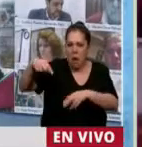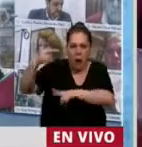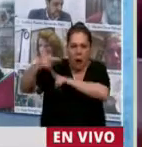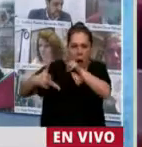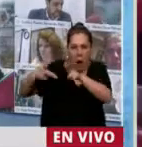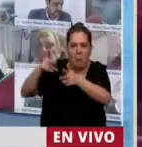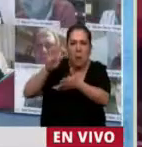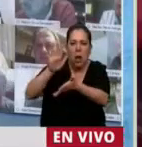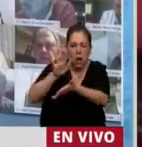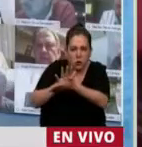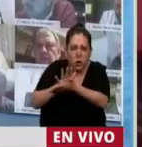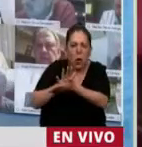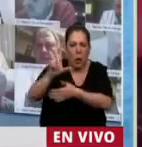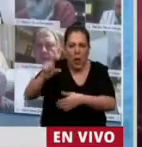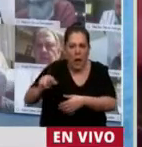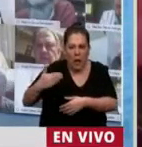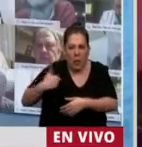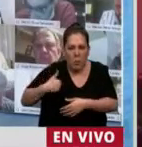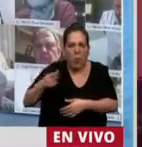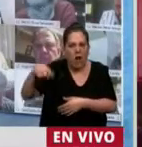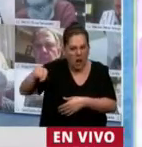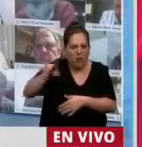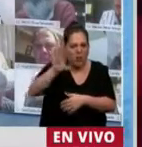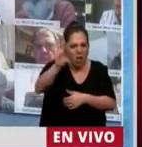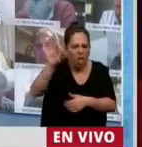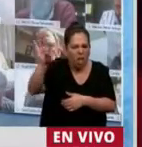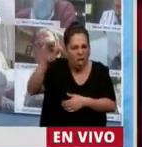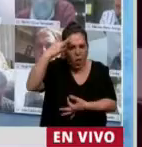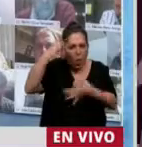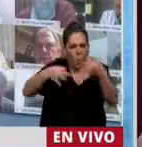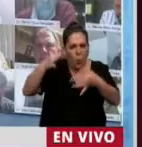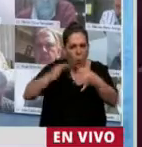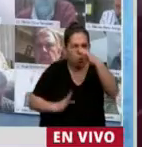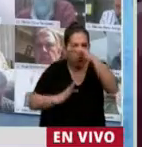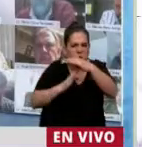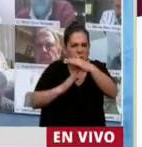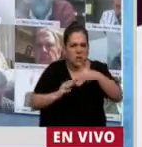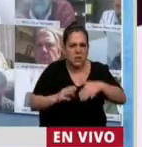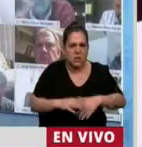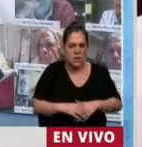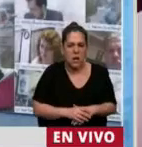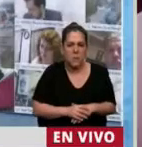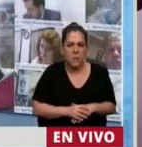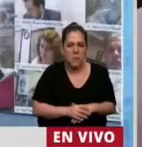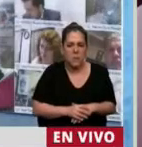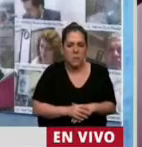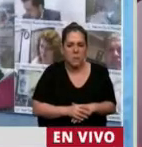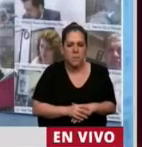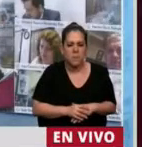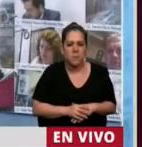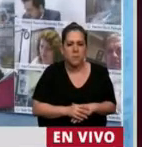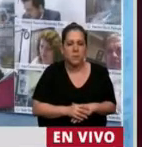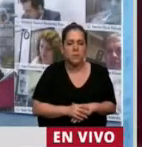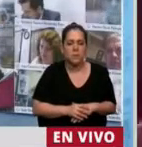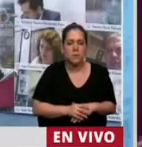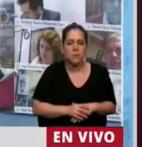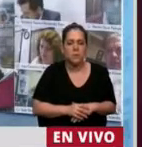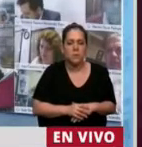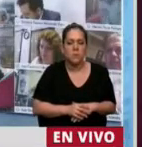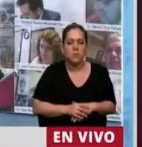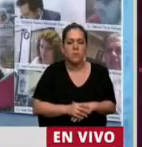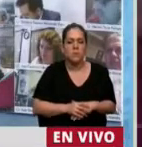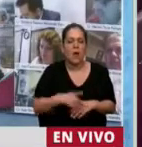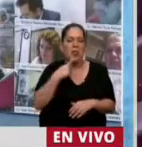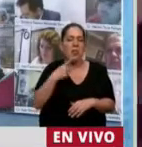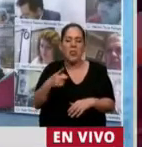Claro. Que crea estructuras jurídicas en provincias porque, por ejemplo, en San Juan se crea una cámara